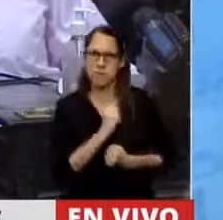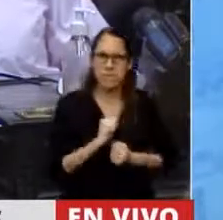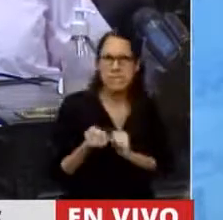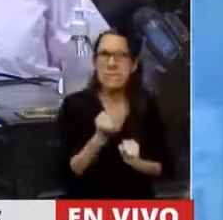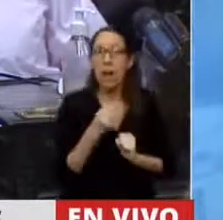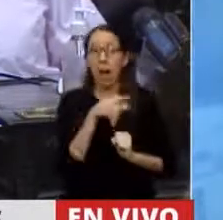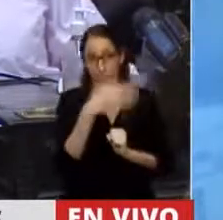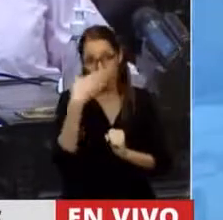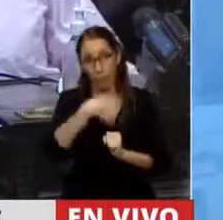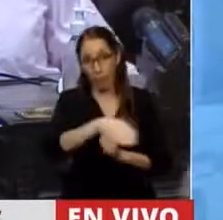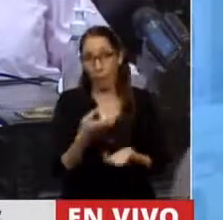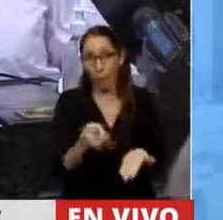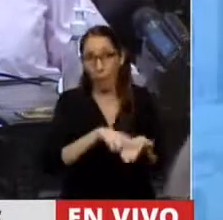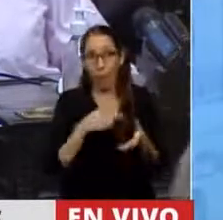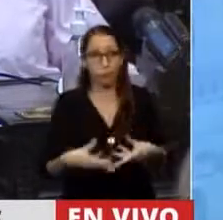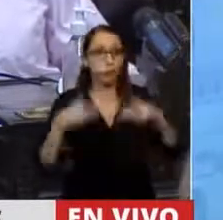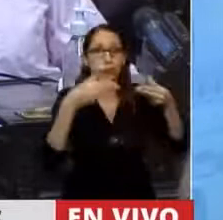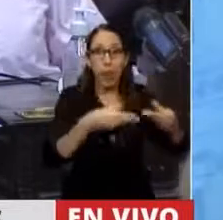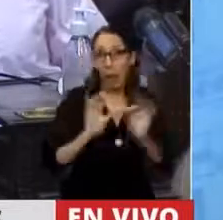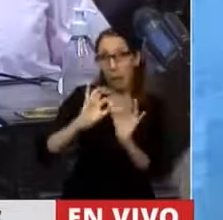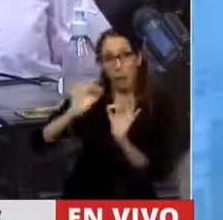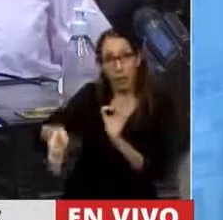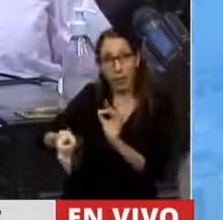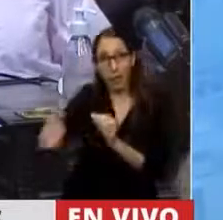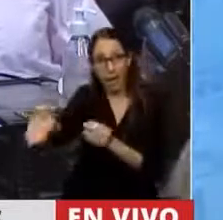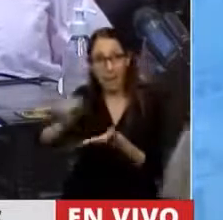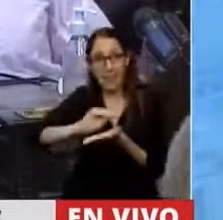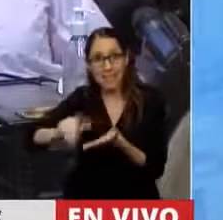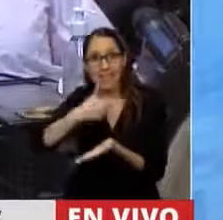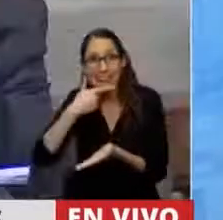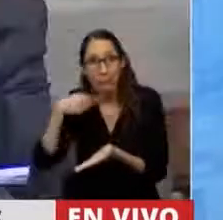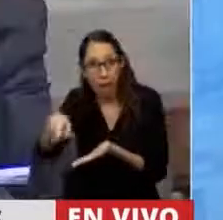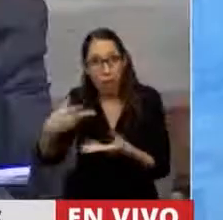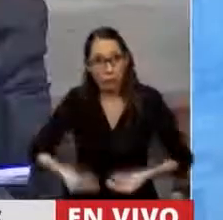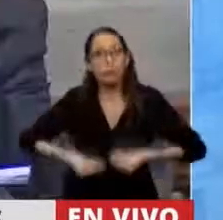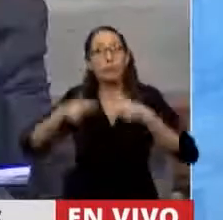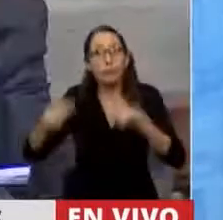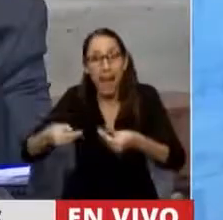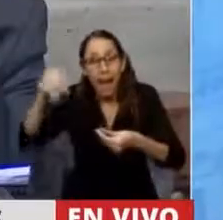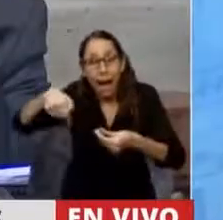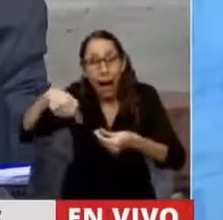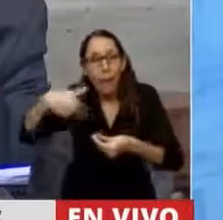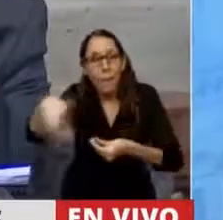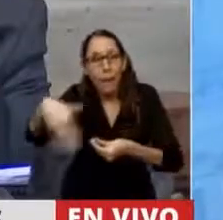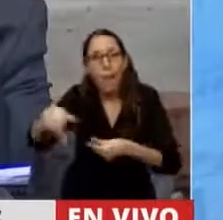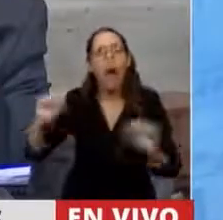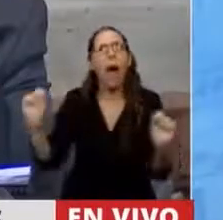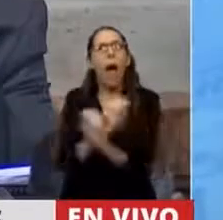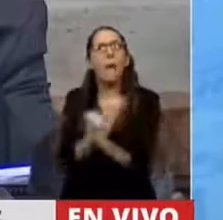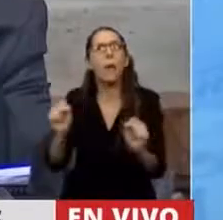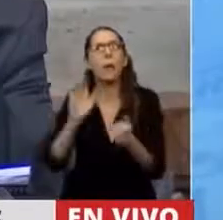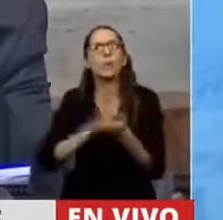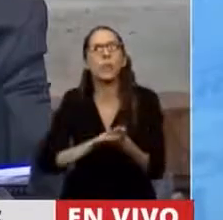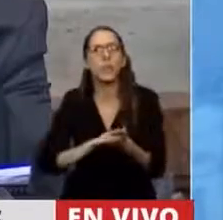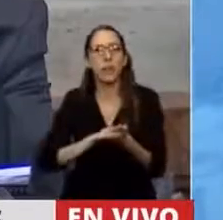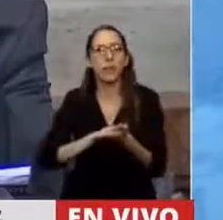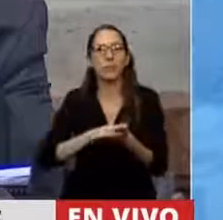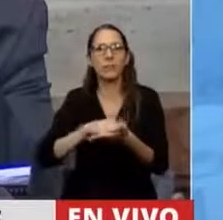ese mismo Senado que está acá a unos pasos y que ahora está aprobando una modificación en la movilidad